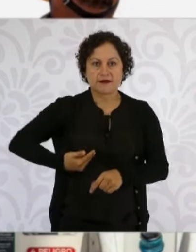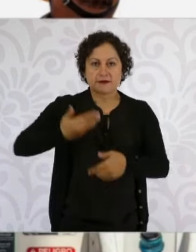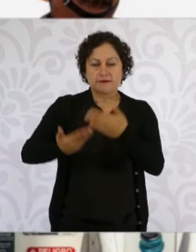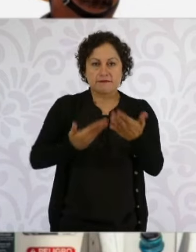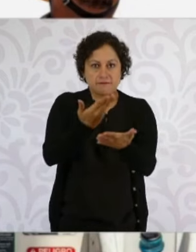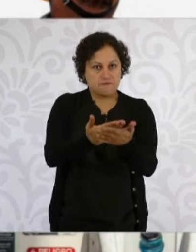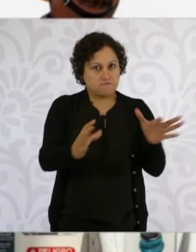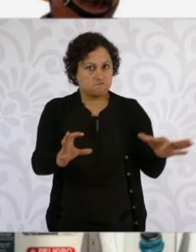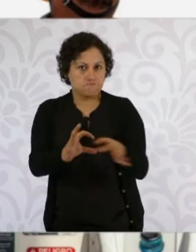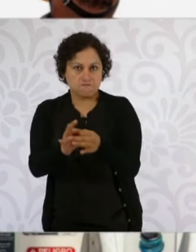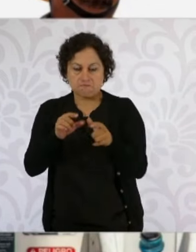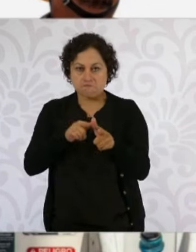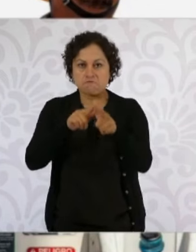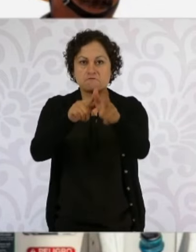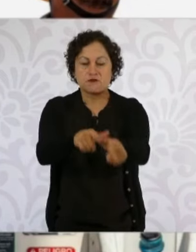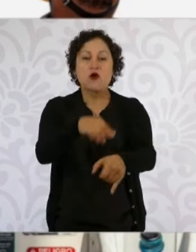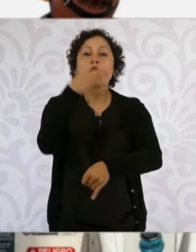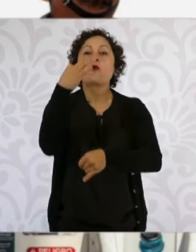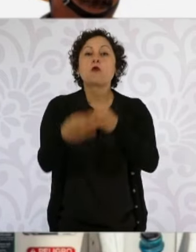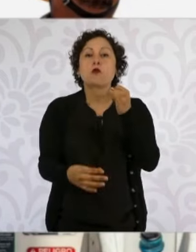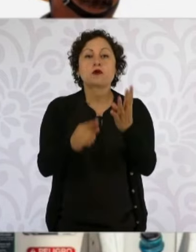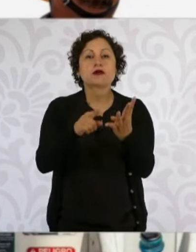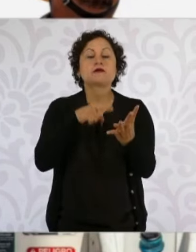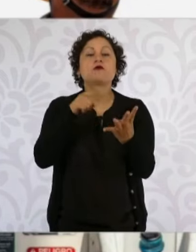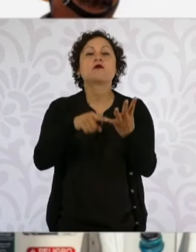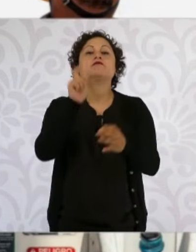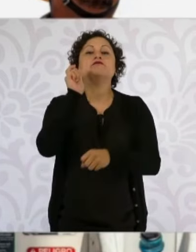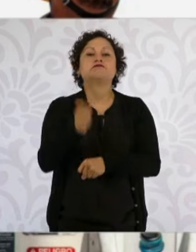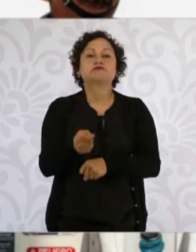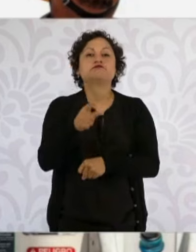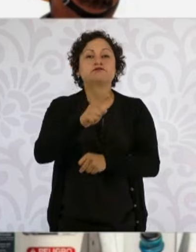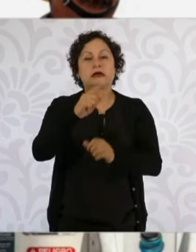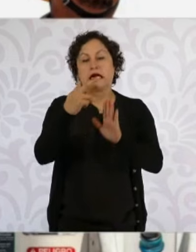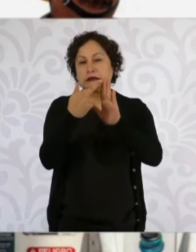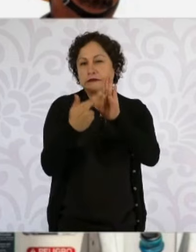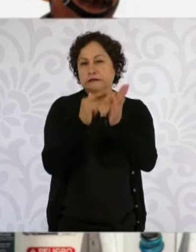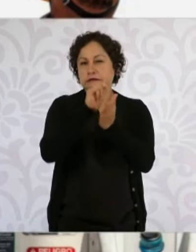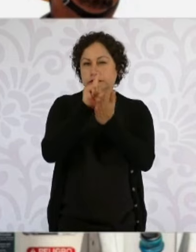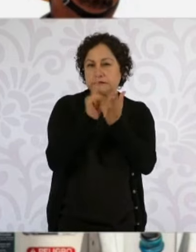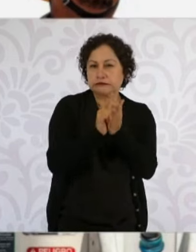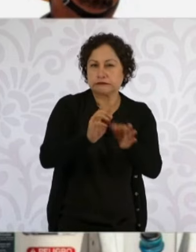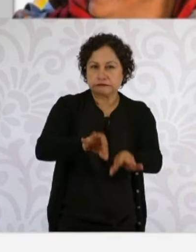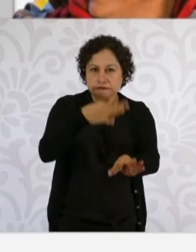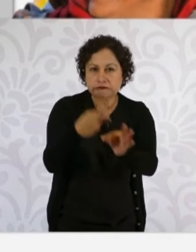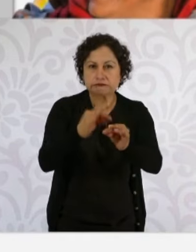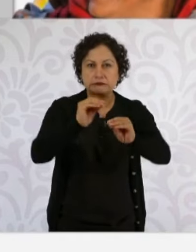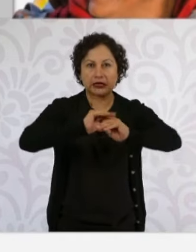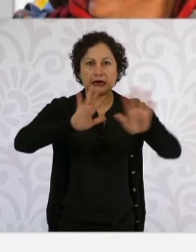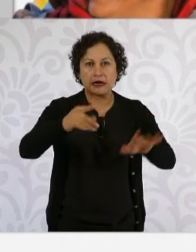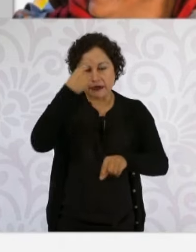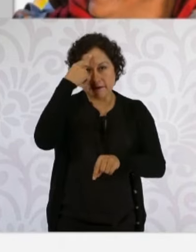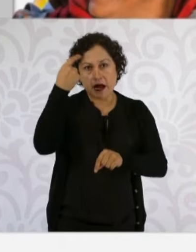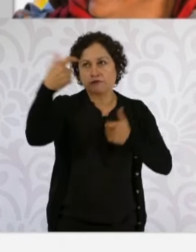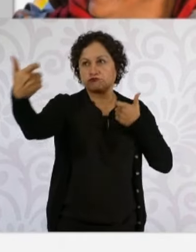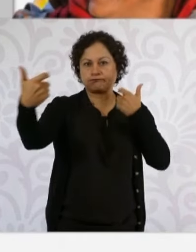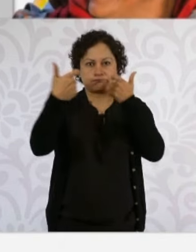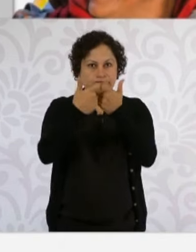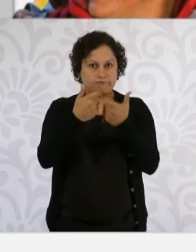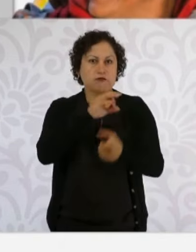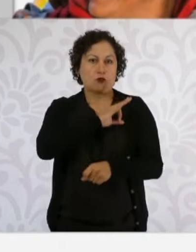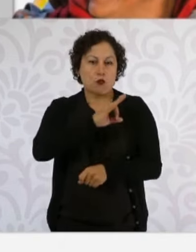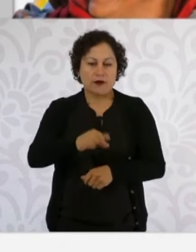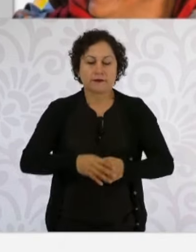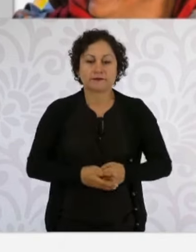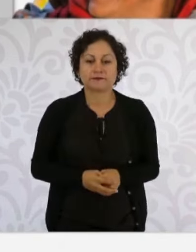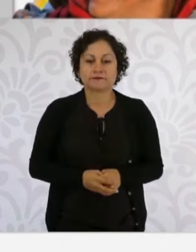finalmente, el establecimiento de reglas claras para asegurar e incrementar la inversión privada. Es importante resaltar